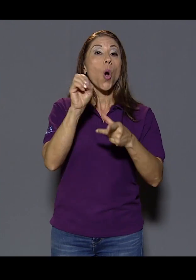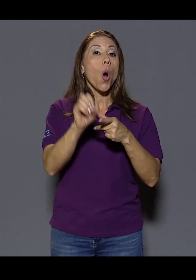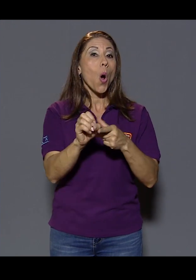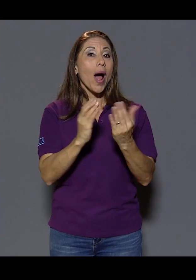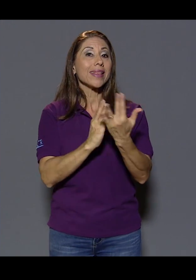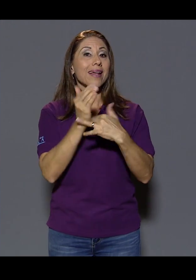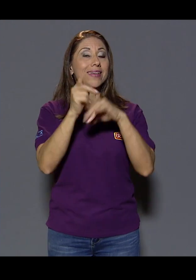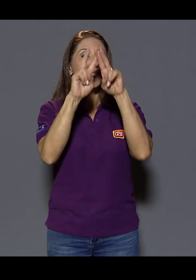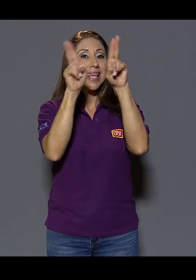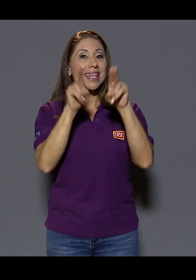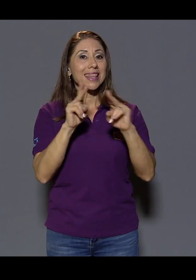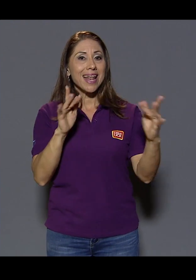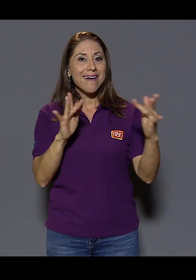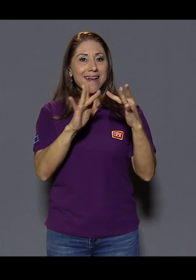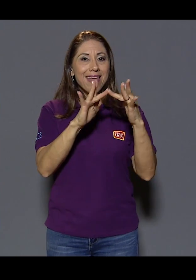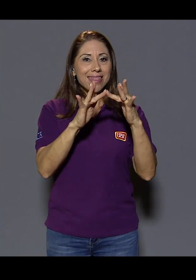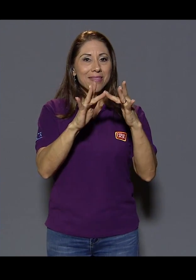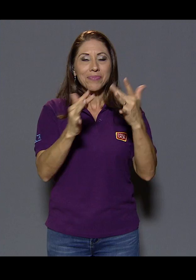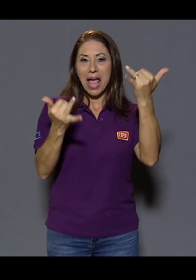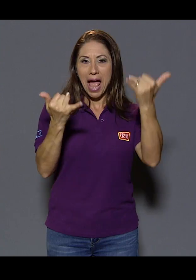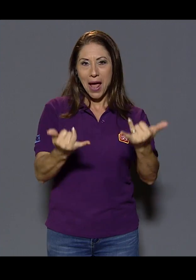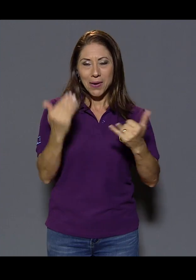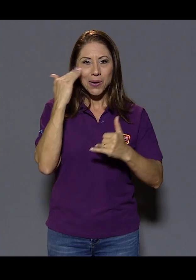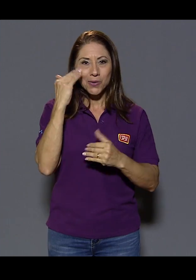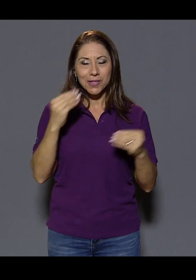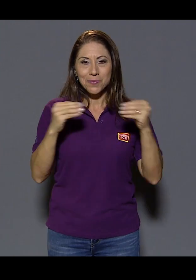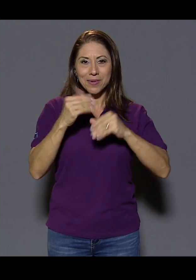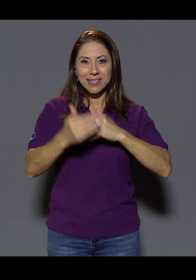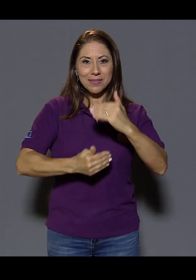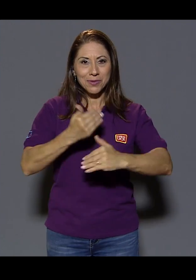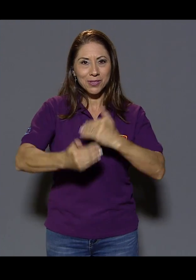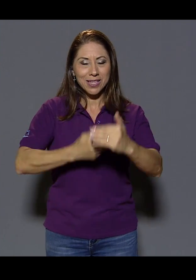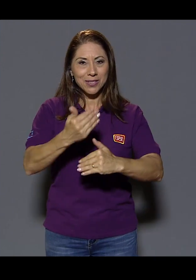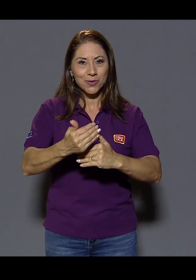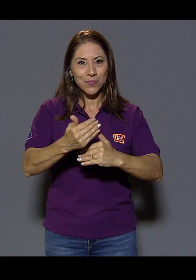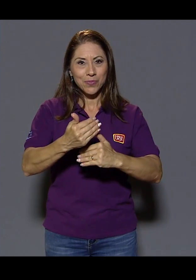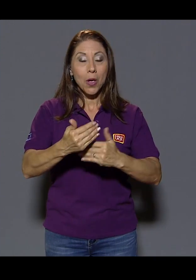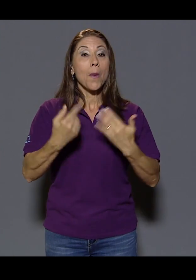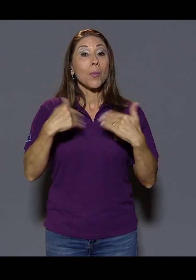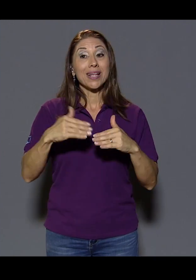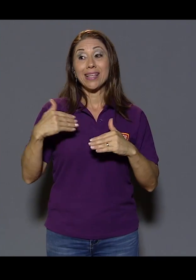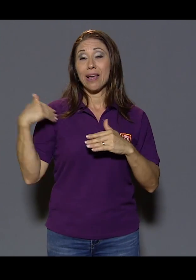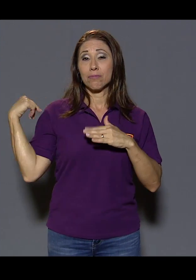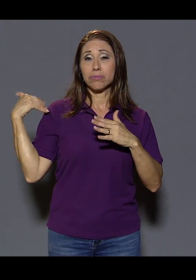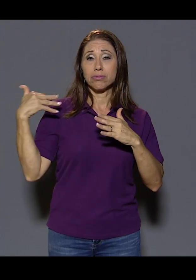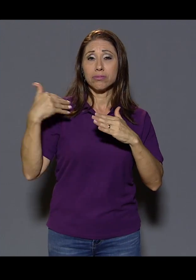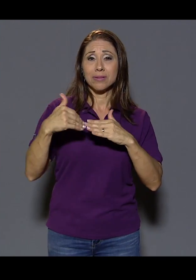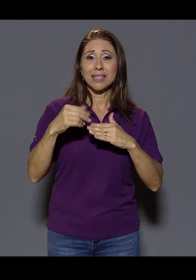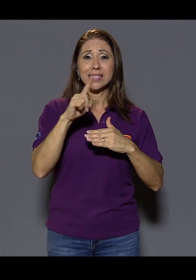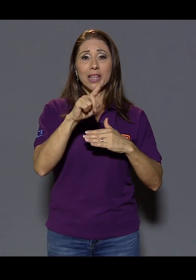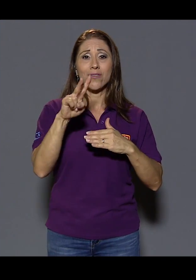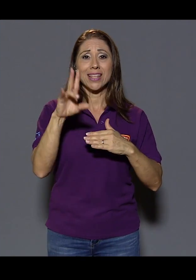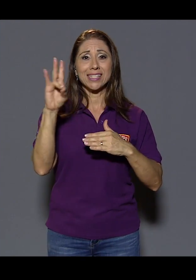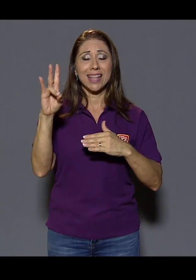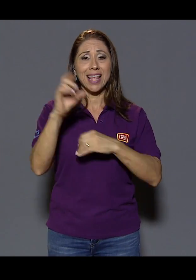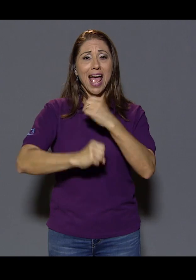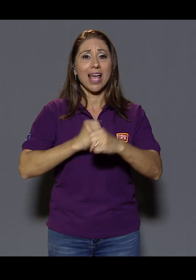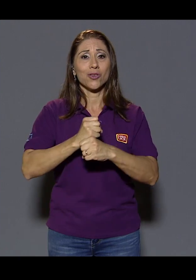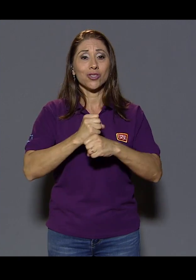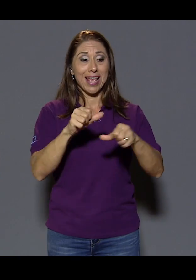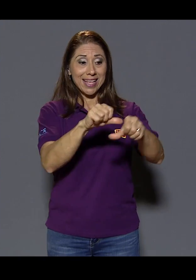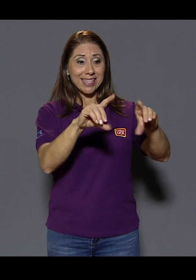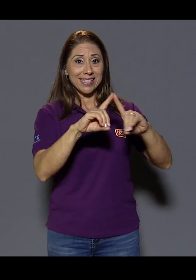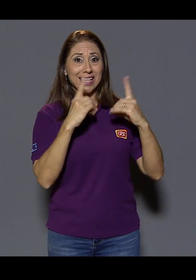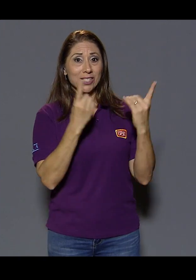acompañan a través de la pantalla de la televisión o de la señal de internet. Ahora seguiremos conociendo más sobre este proceso, pues